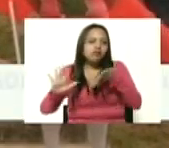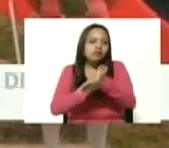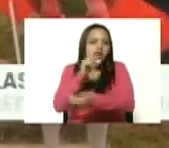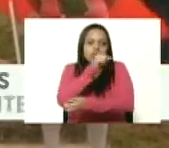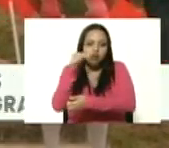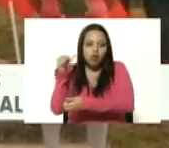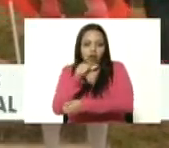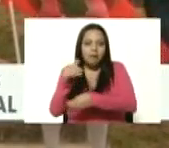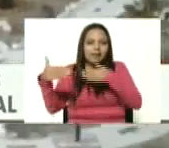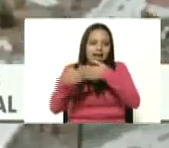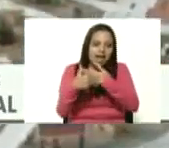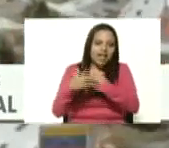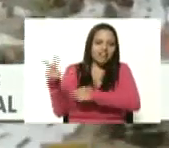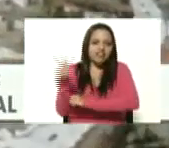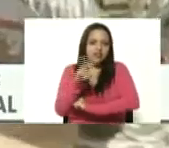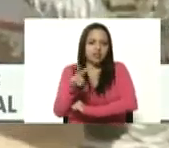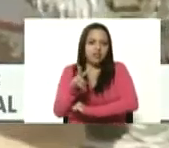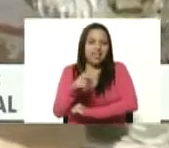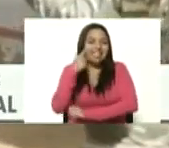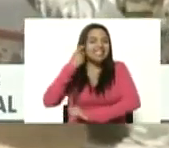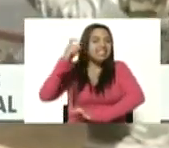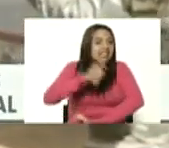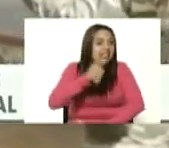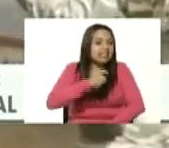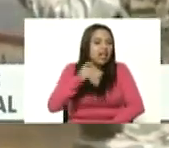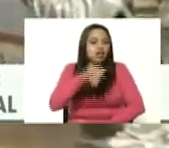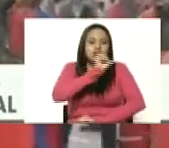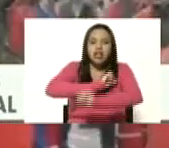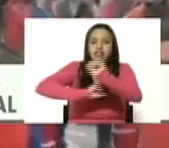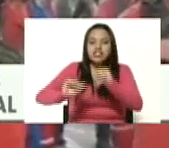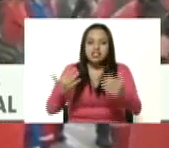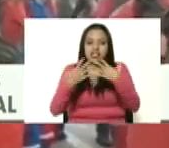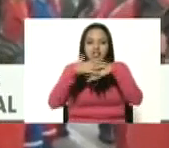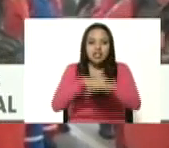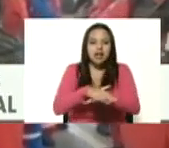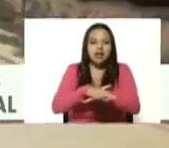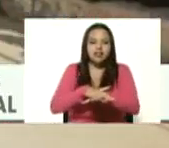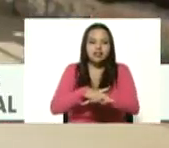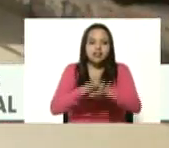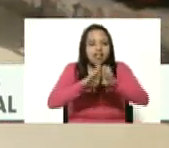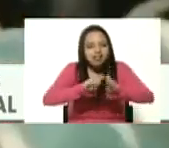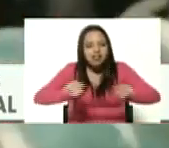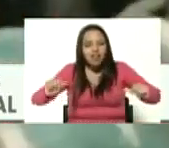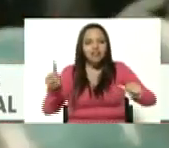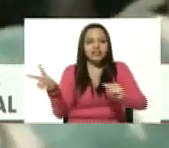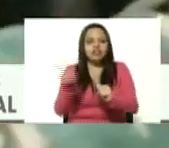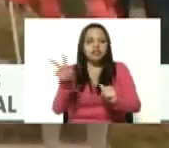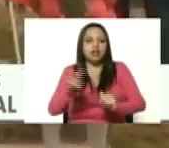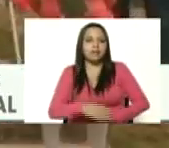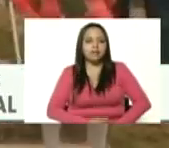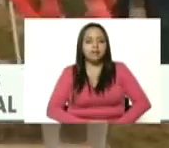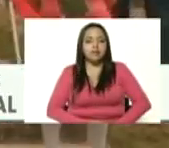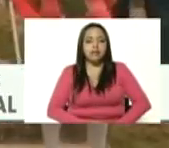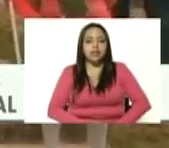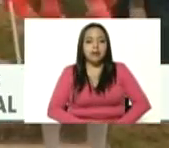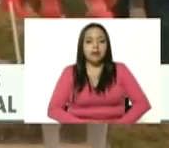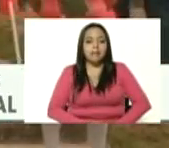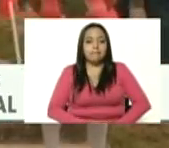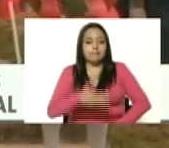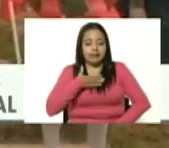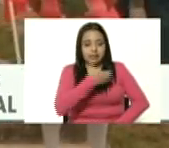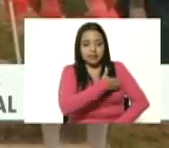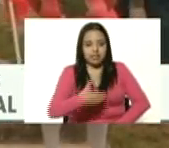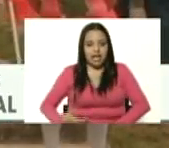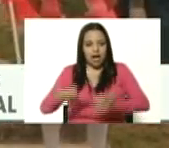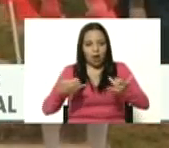necesario sumar voluntades patrióticas para la defensa integral de nuestro territorio mi comandante en jefe le doy